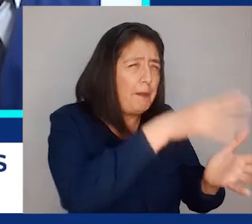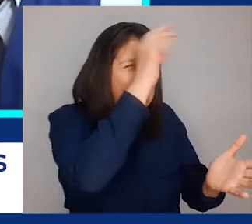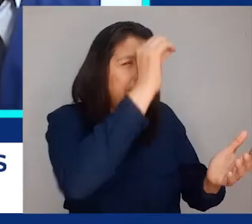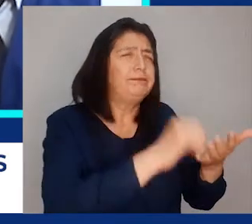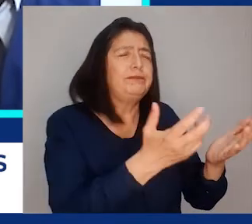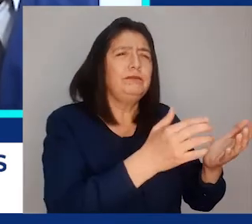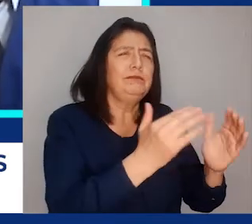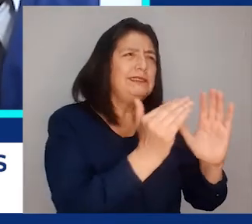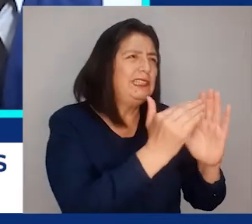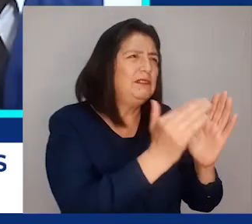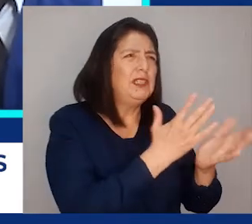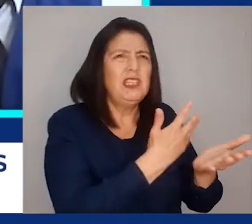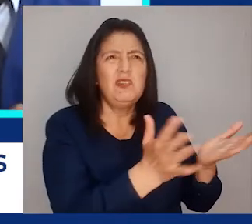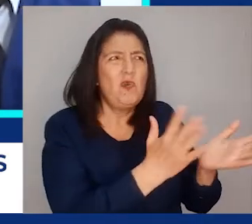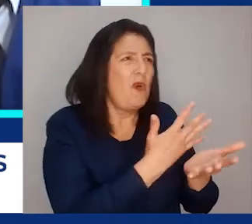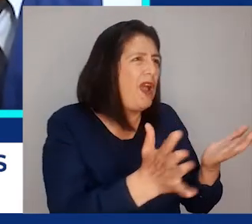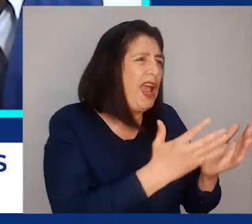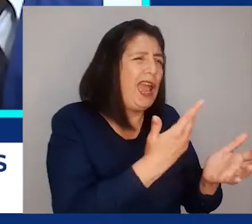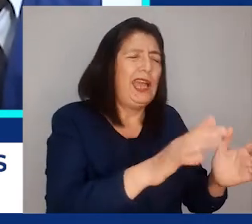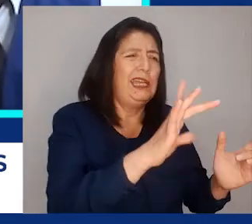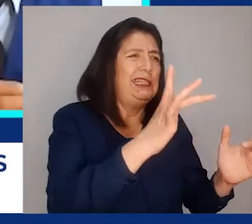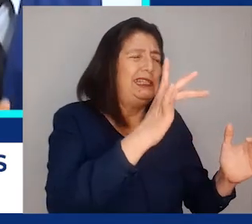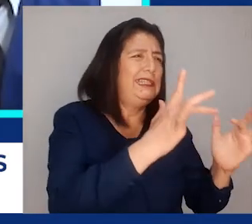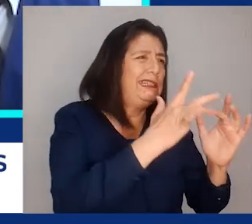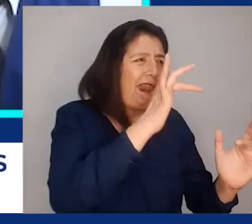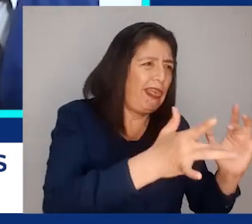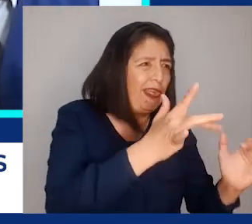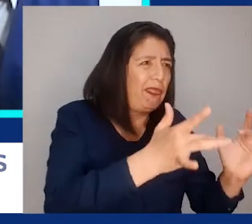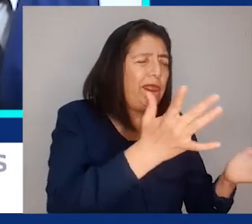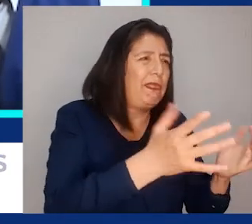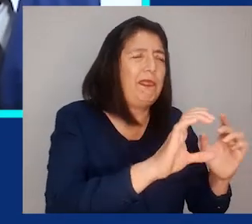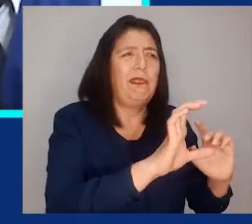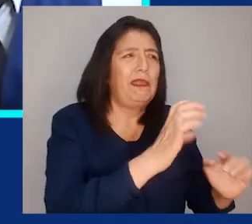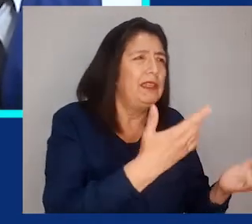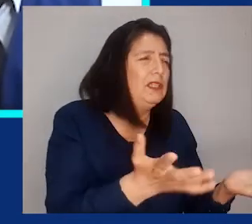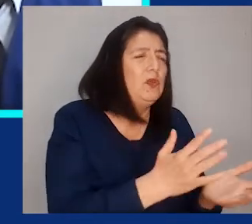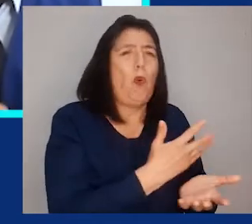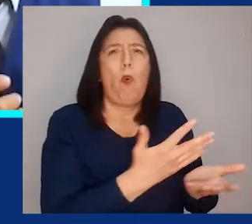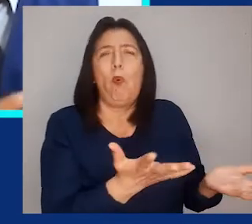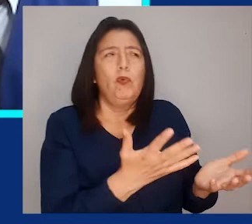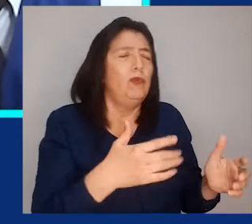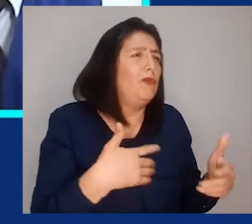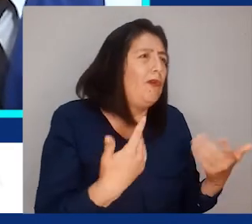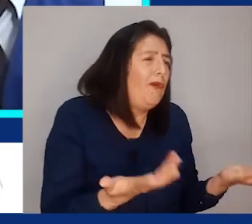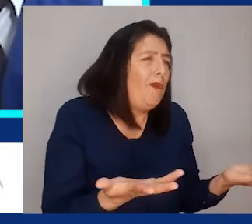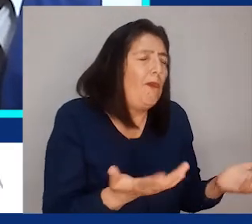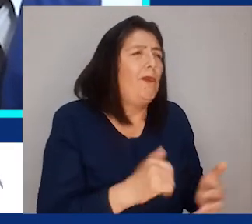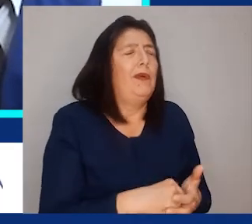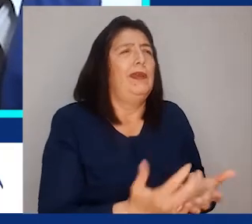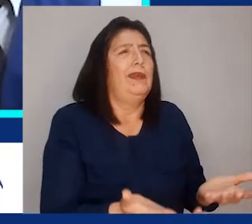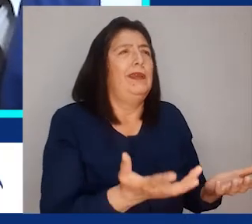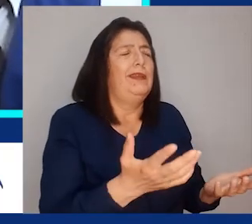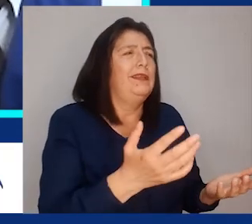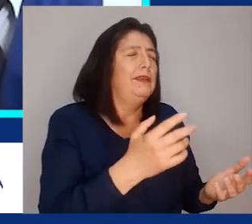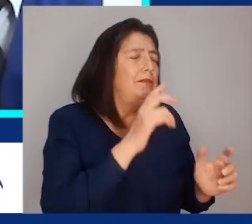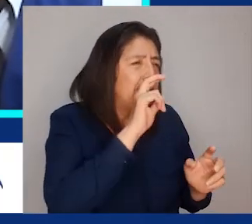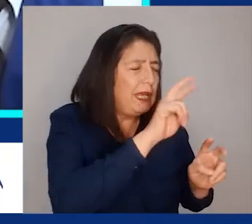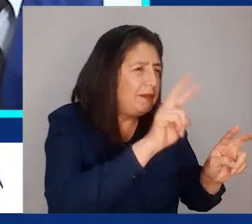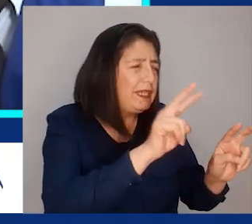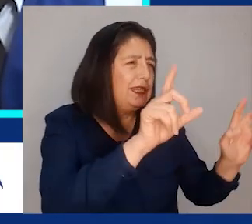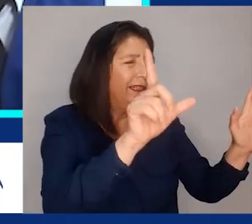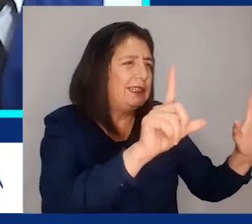porque no hay señal de internet o porque no tienen acceso a los señales de